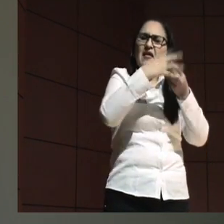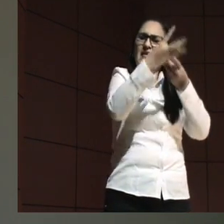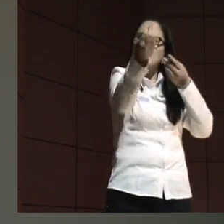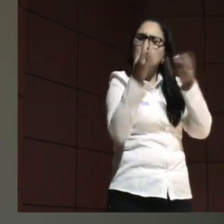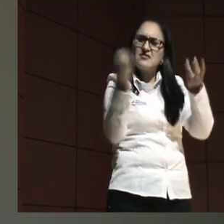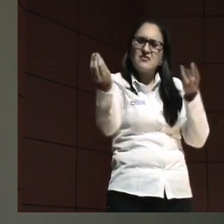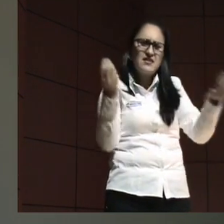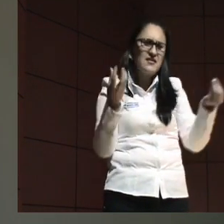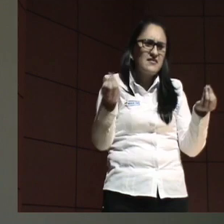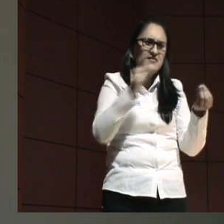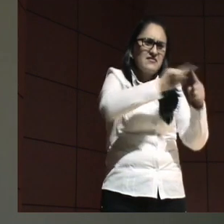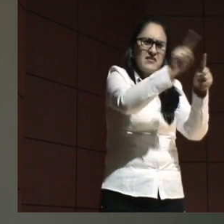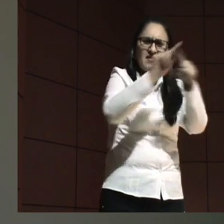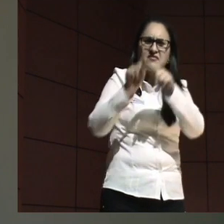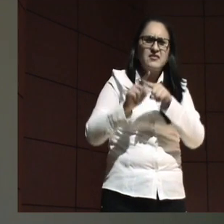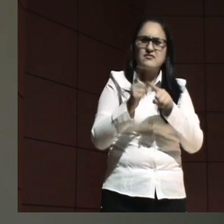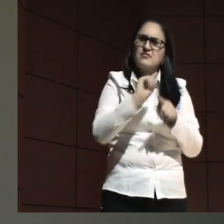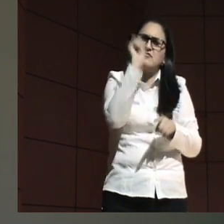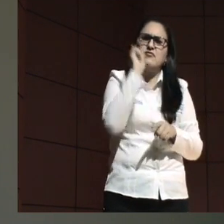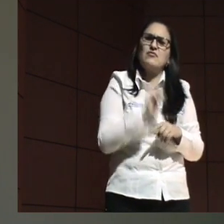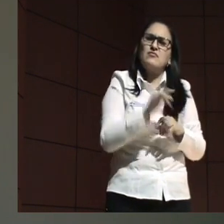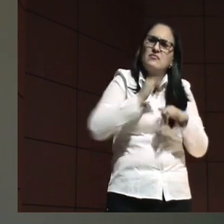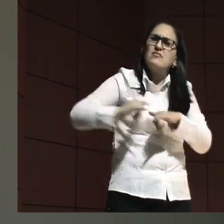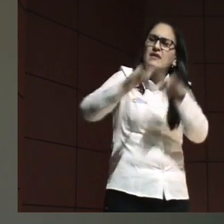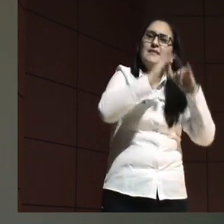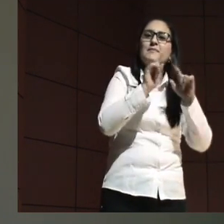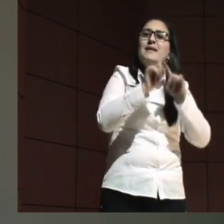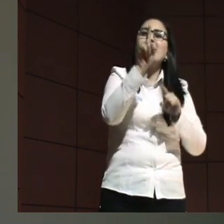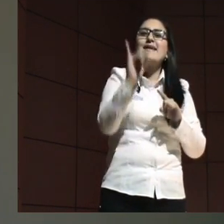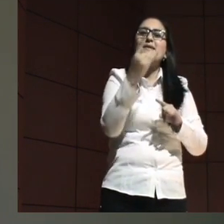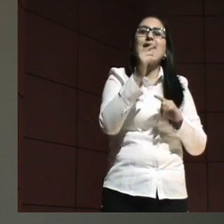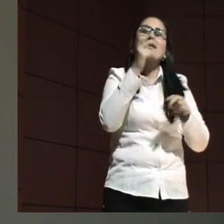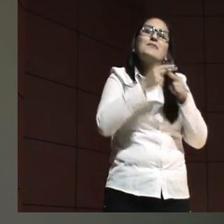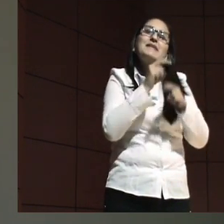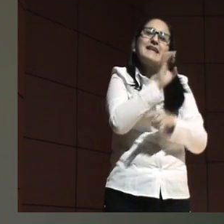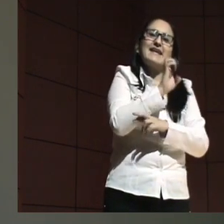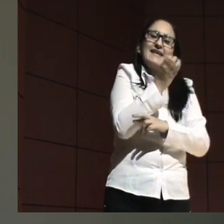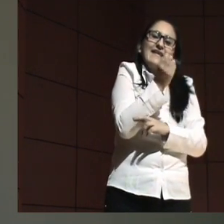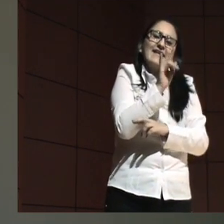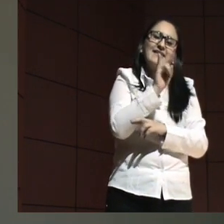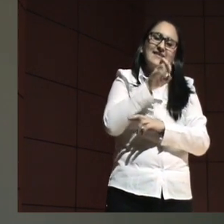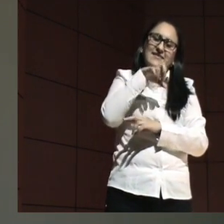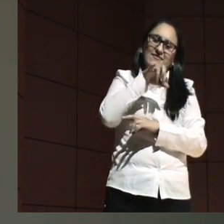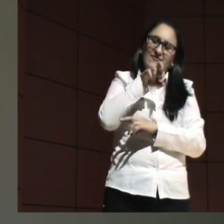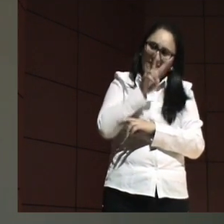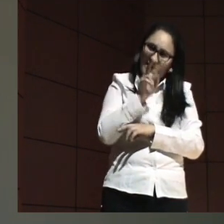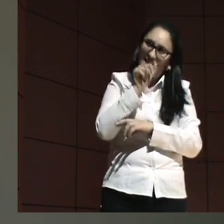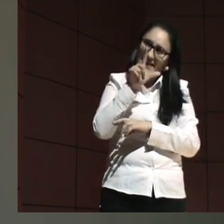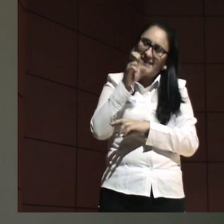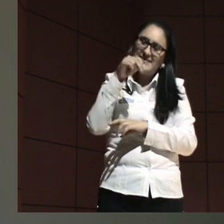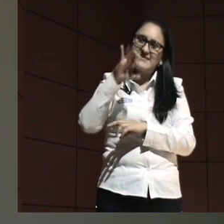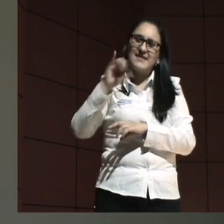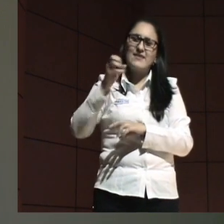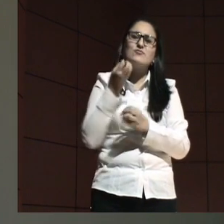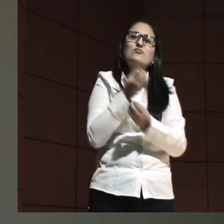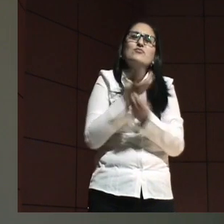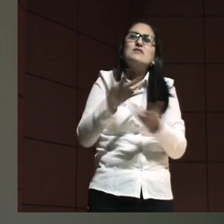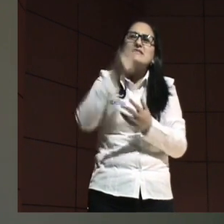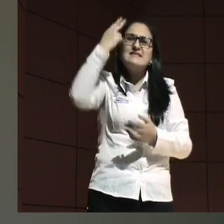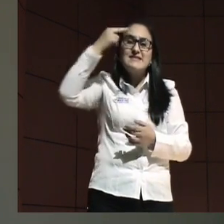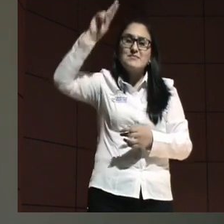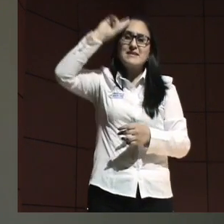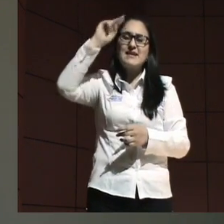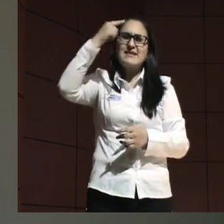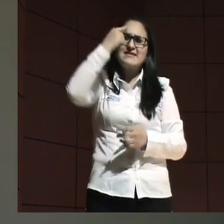distinta, pero hay algo que se llama la equivalencia. Muchas interpretaciones hablan